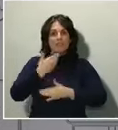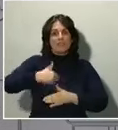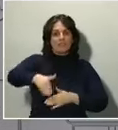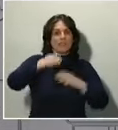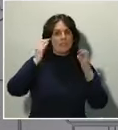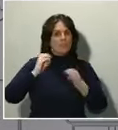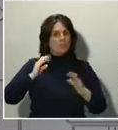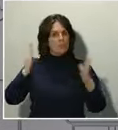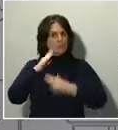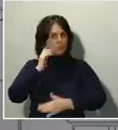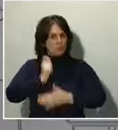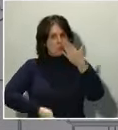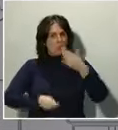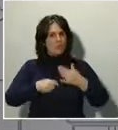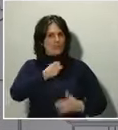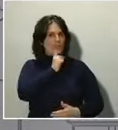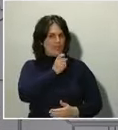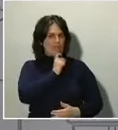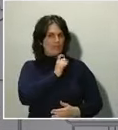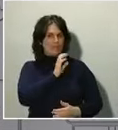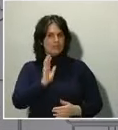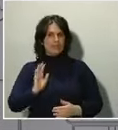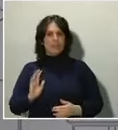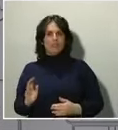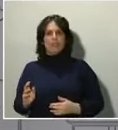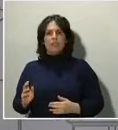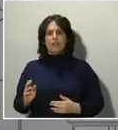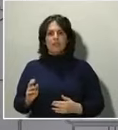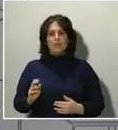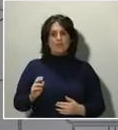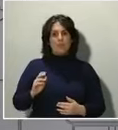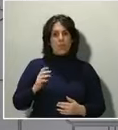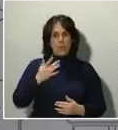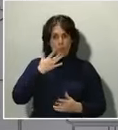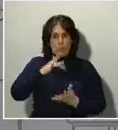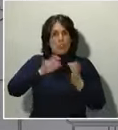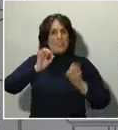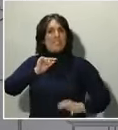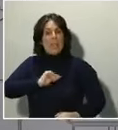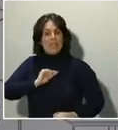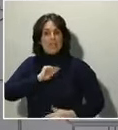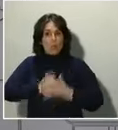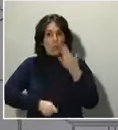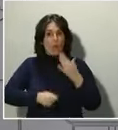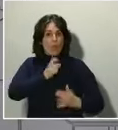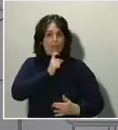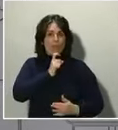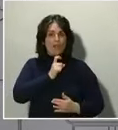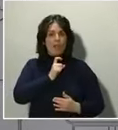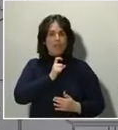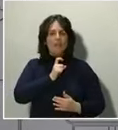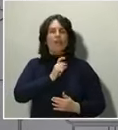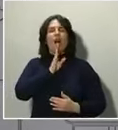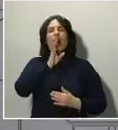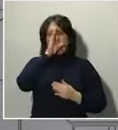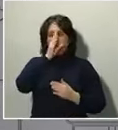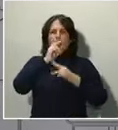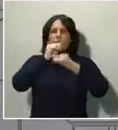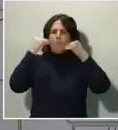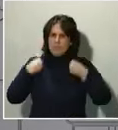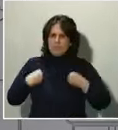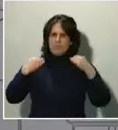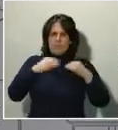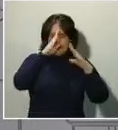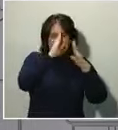Me parece muy importante que durante esos días duros y difíciles todos guardemos esa disciplina, esa disciplina social. A partir de ahí,